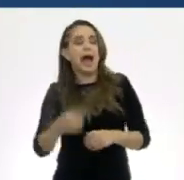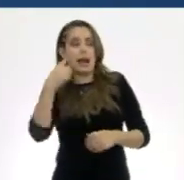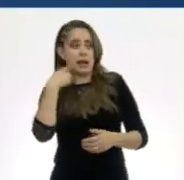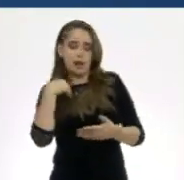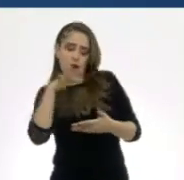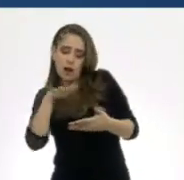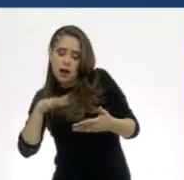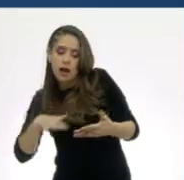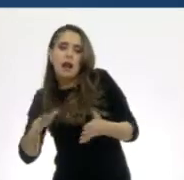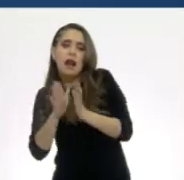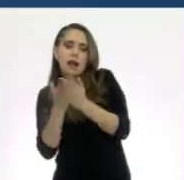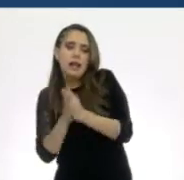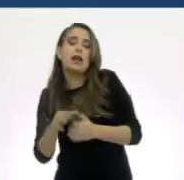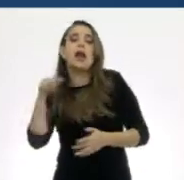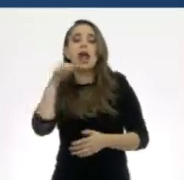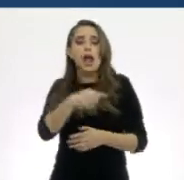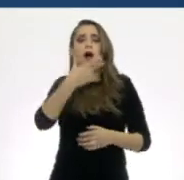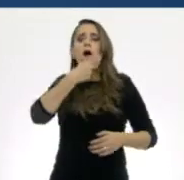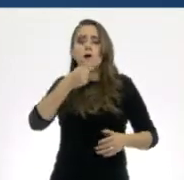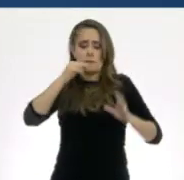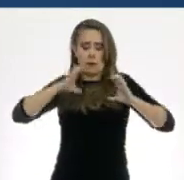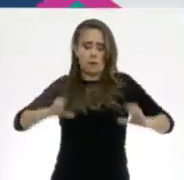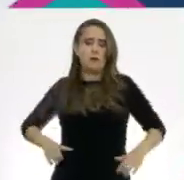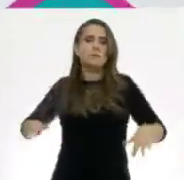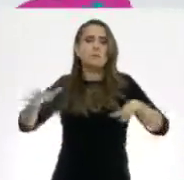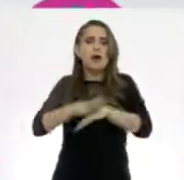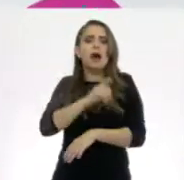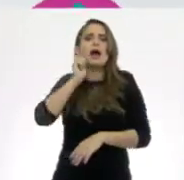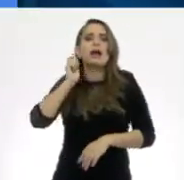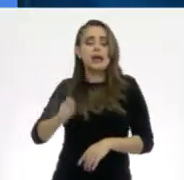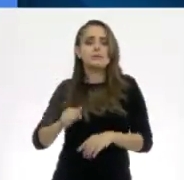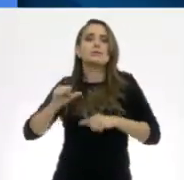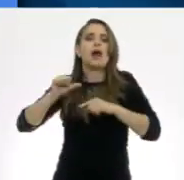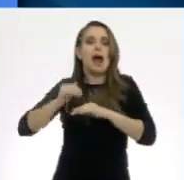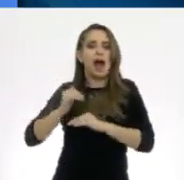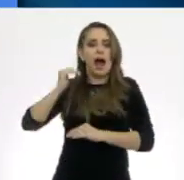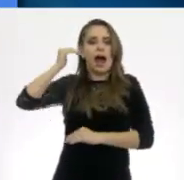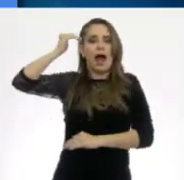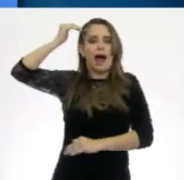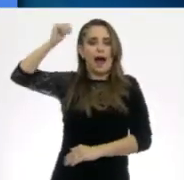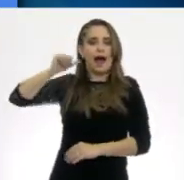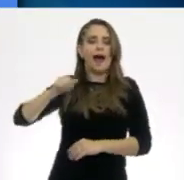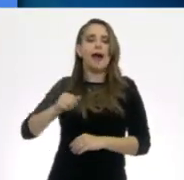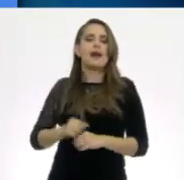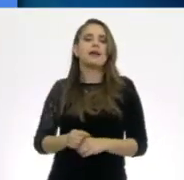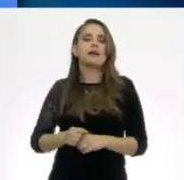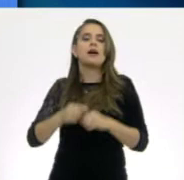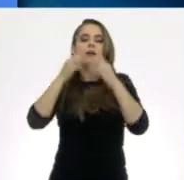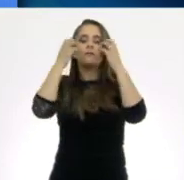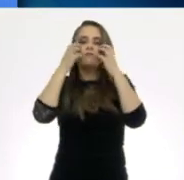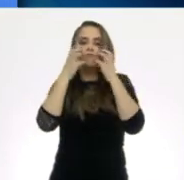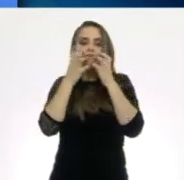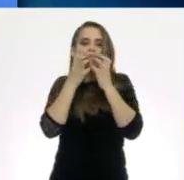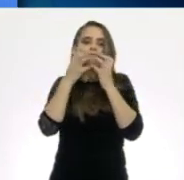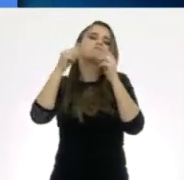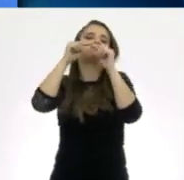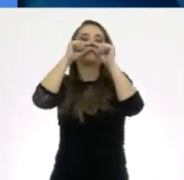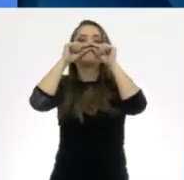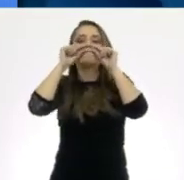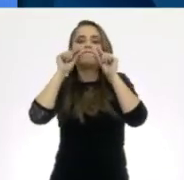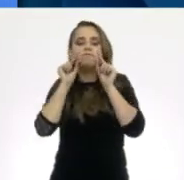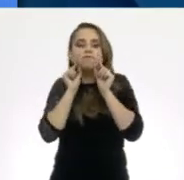hombres algunos cambios son aumento de estatura, les crece barba y bigote.